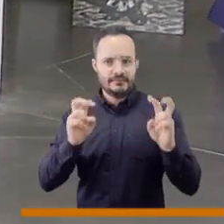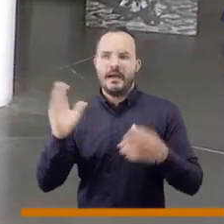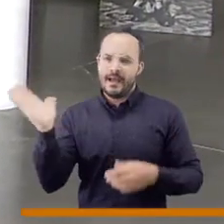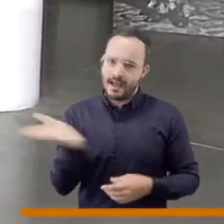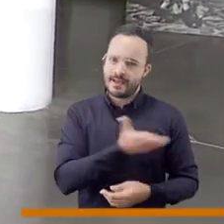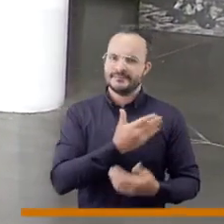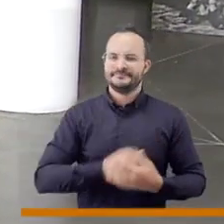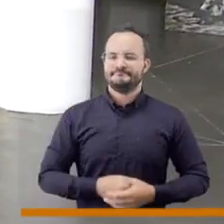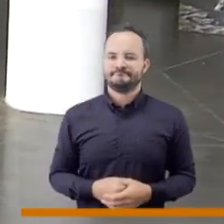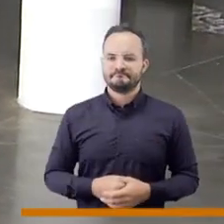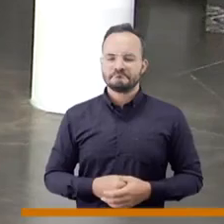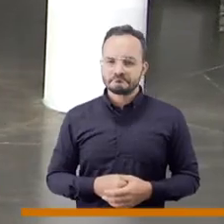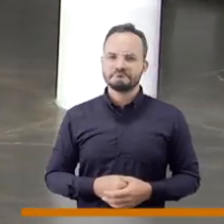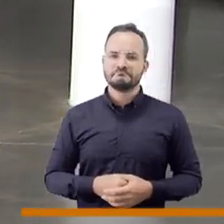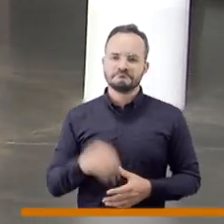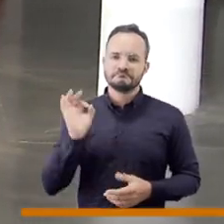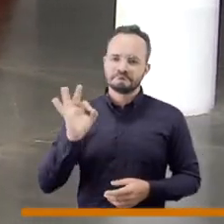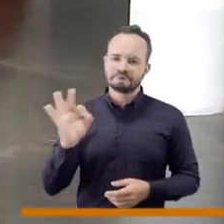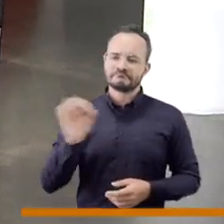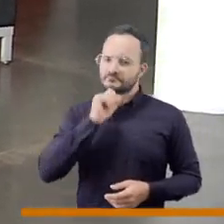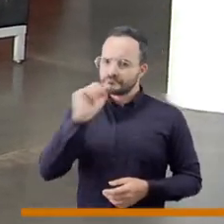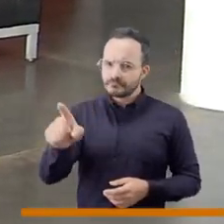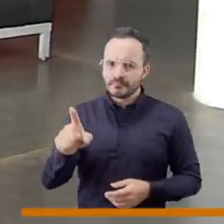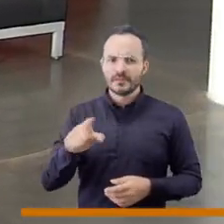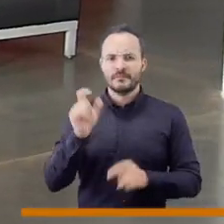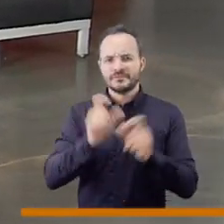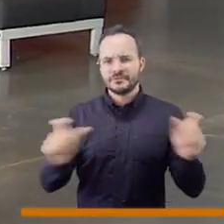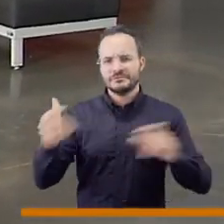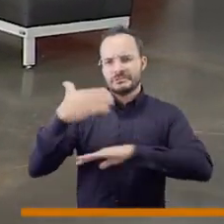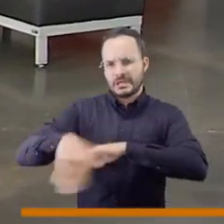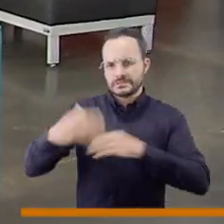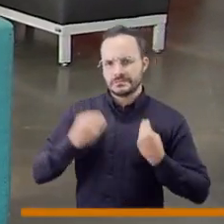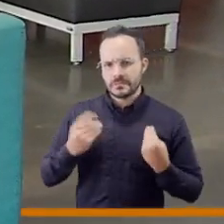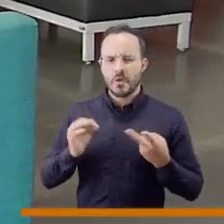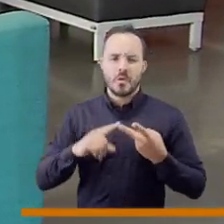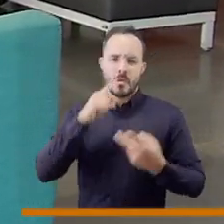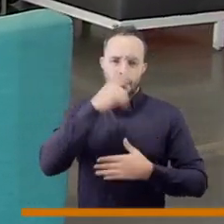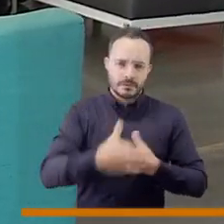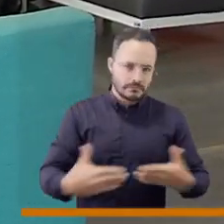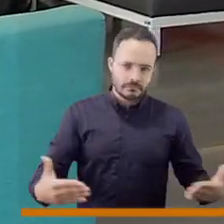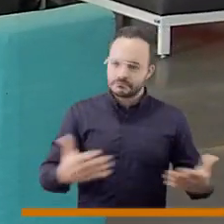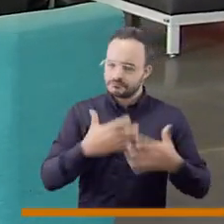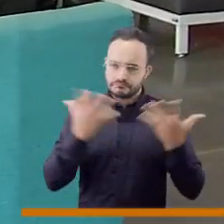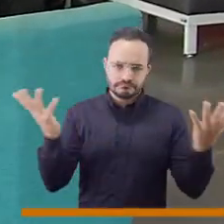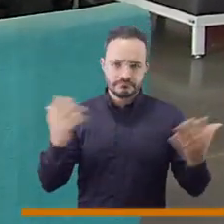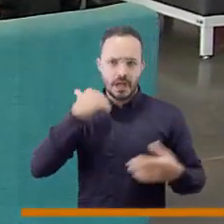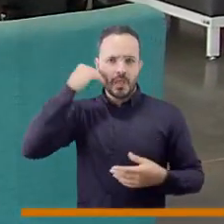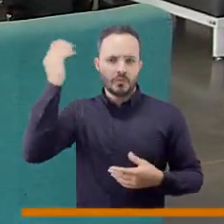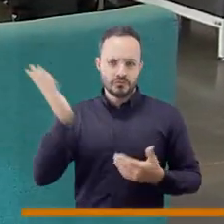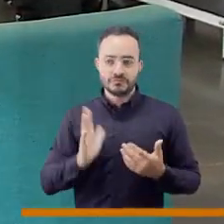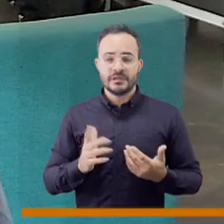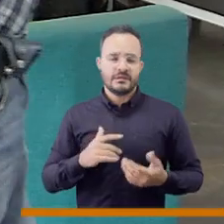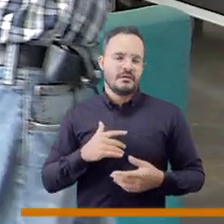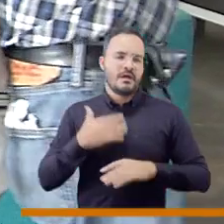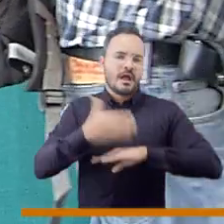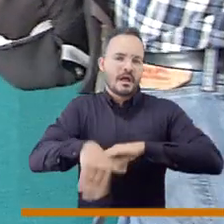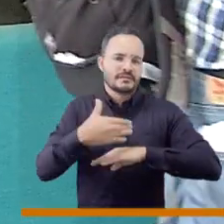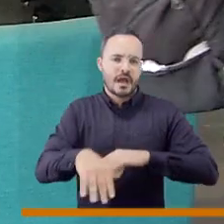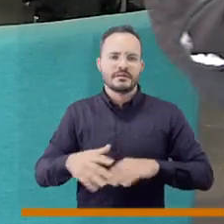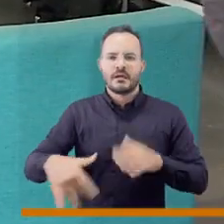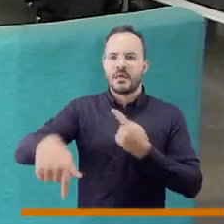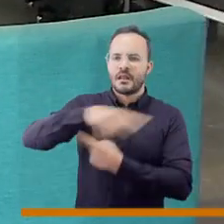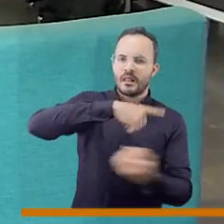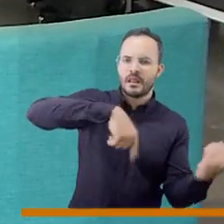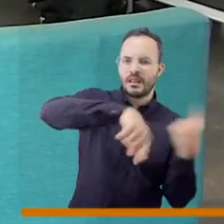y que tengan una vocación. Doctor Luis Bernardo Vélez, los habitantes de calle o en calle, infantes,